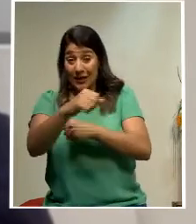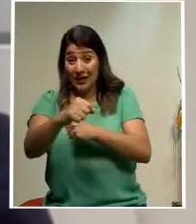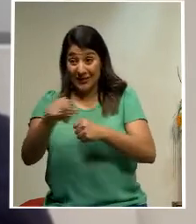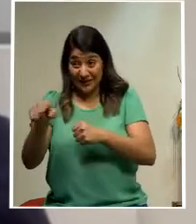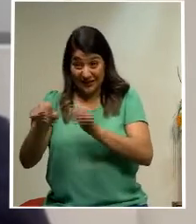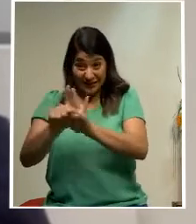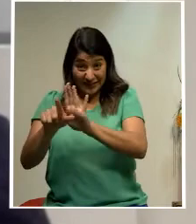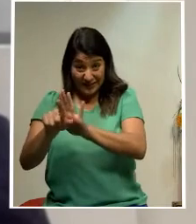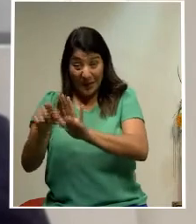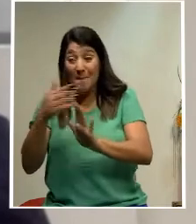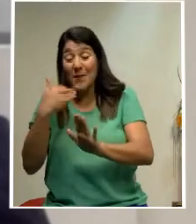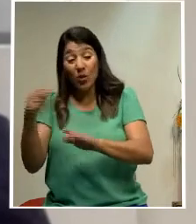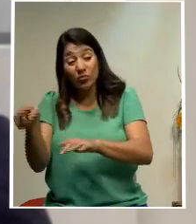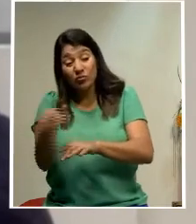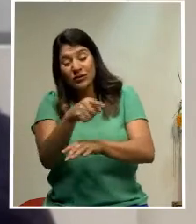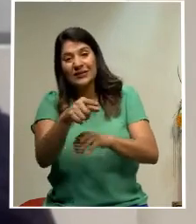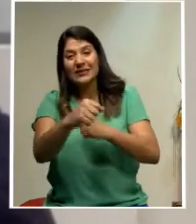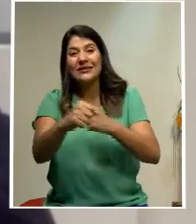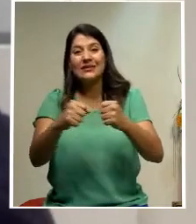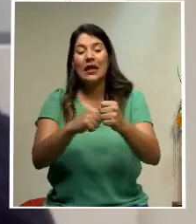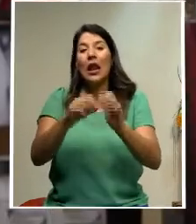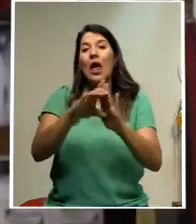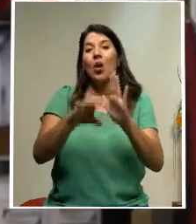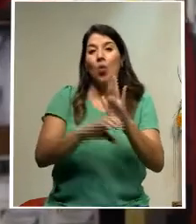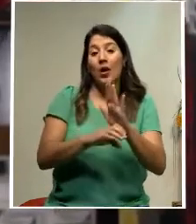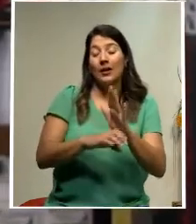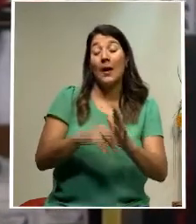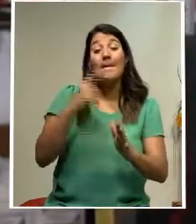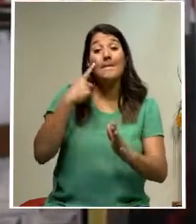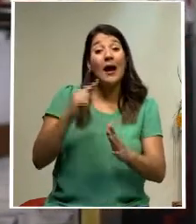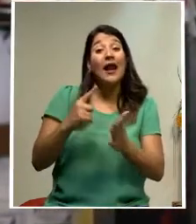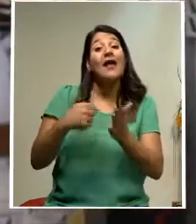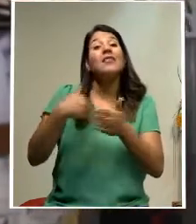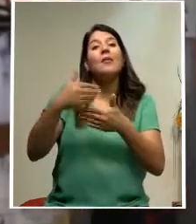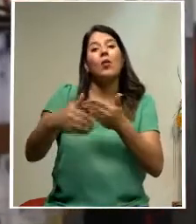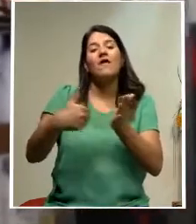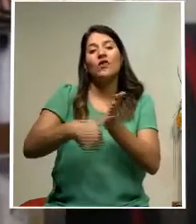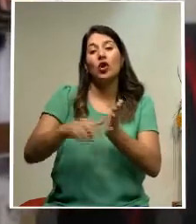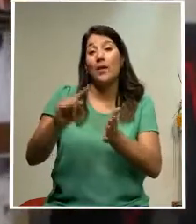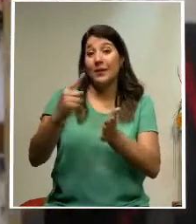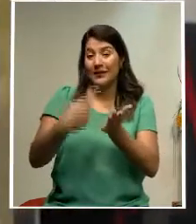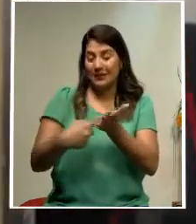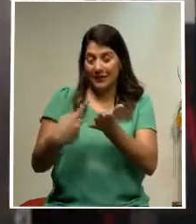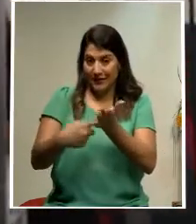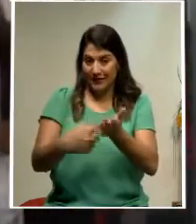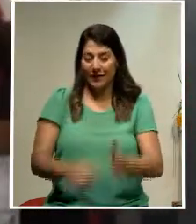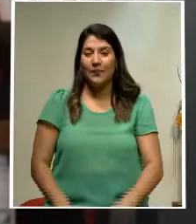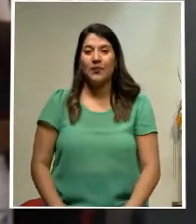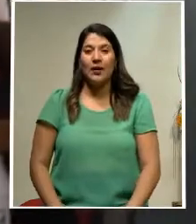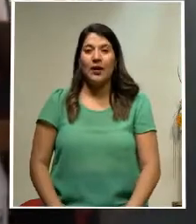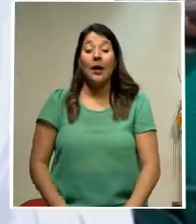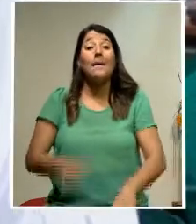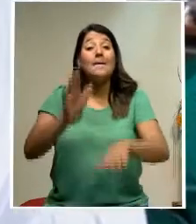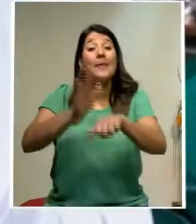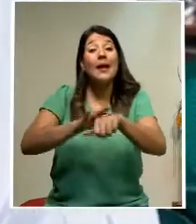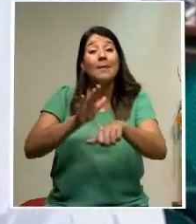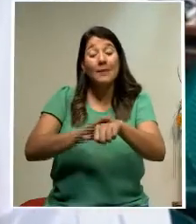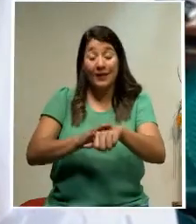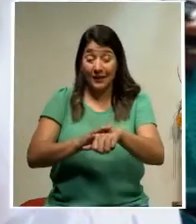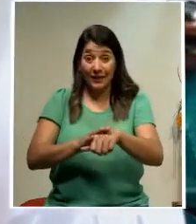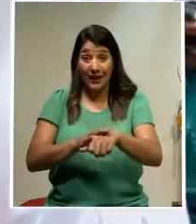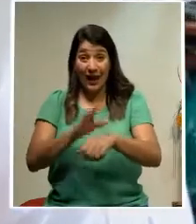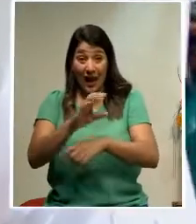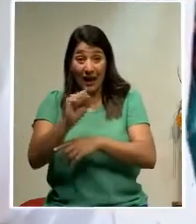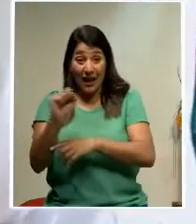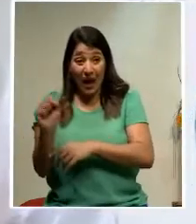si es que es votado en primer debate. La nueva recaudación de la ley permitiría a la institución condonar a trabajadores independientes